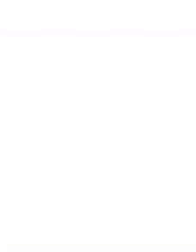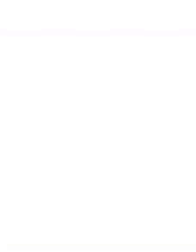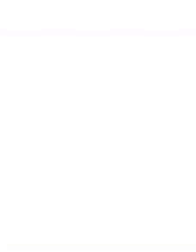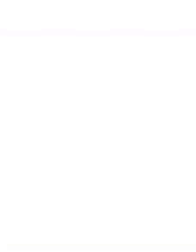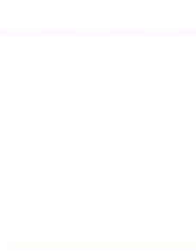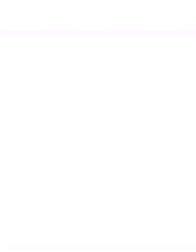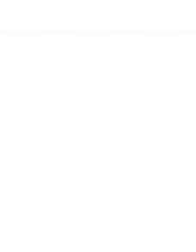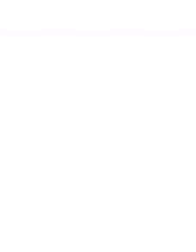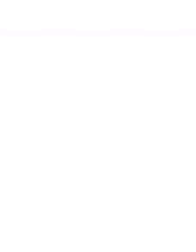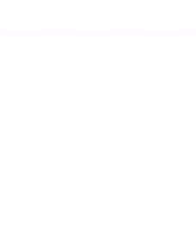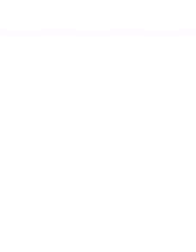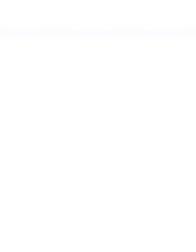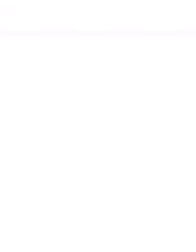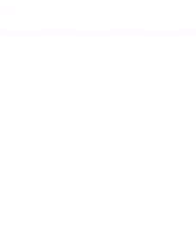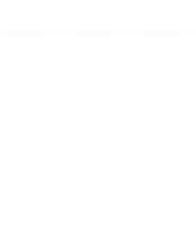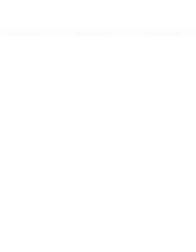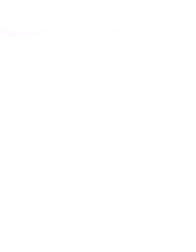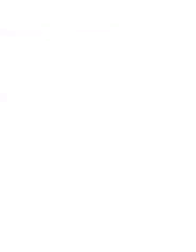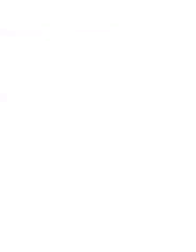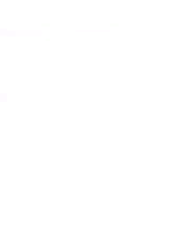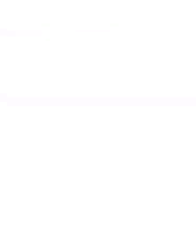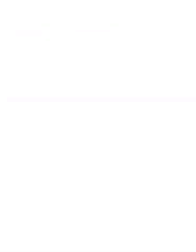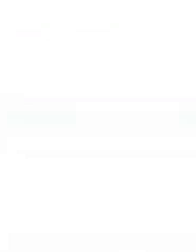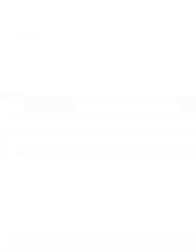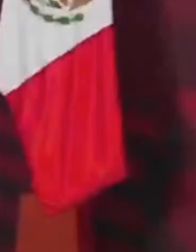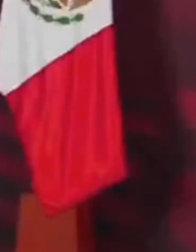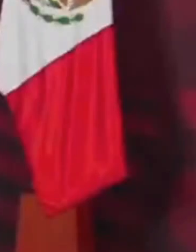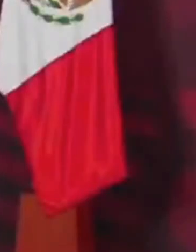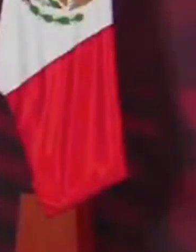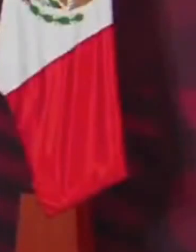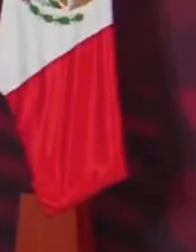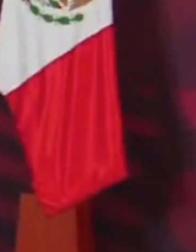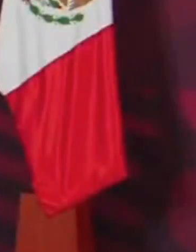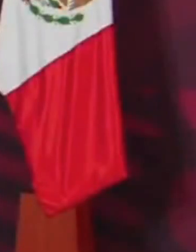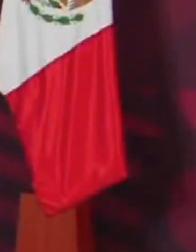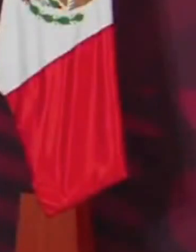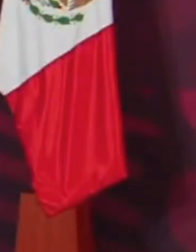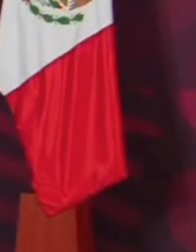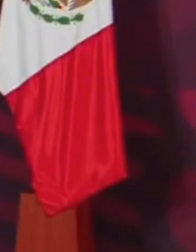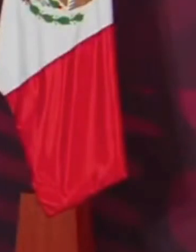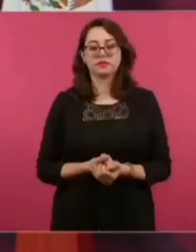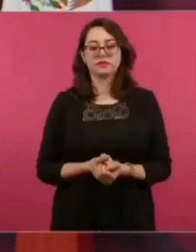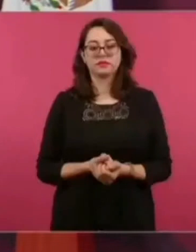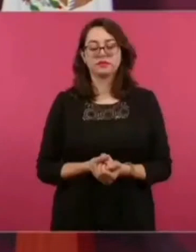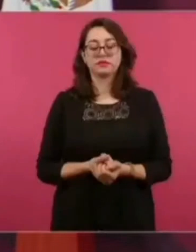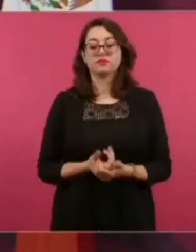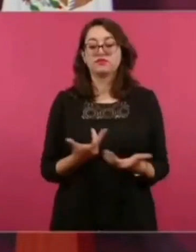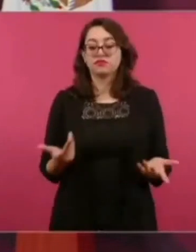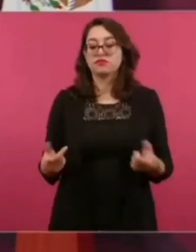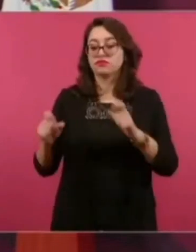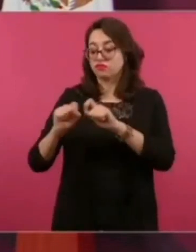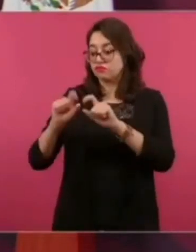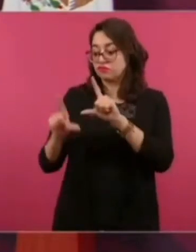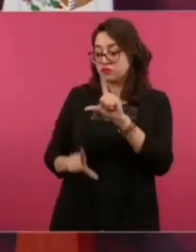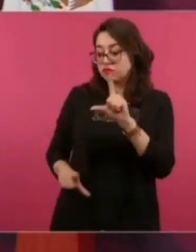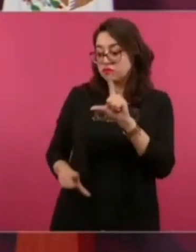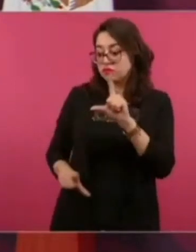resistimos nosotros calamidades crisis de todo tipo